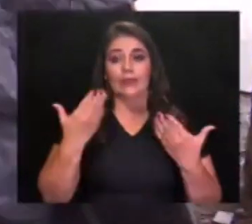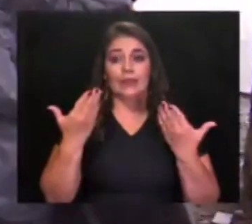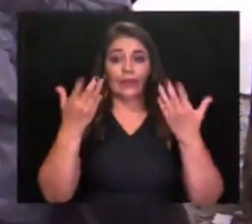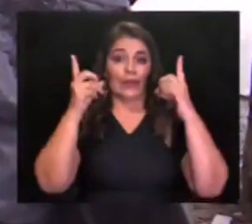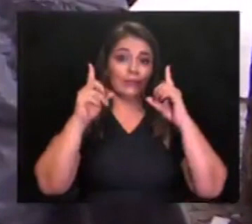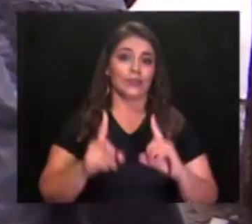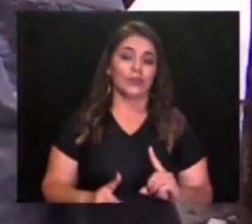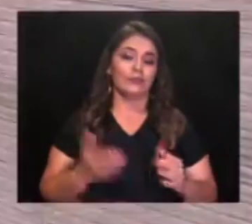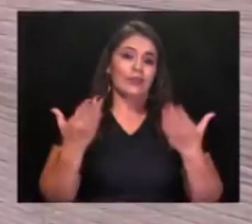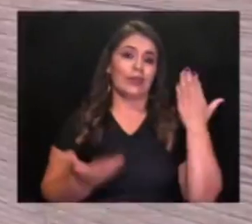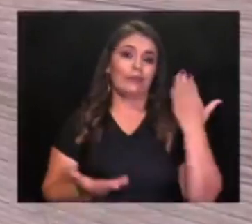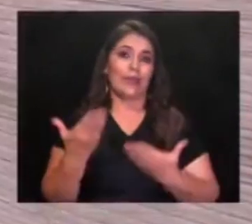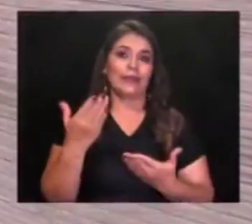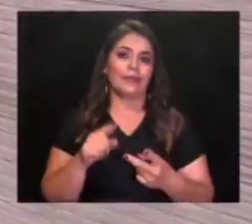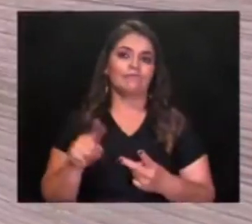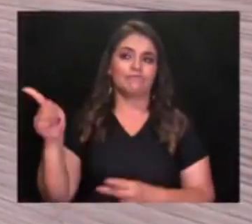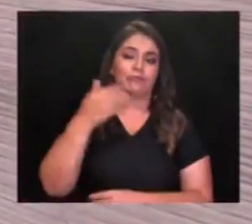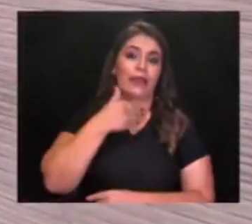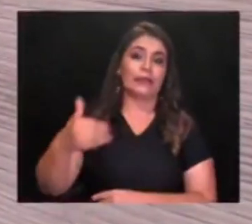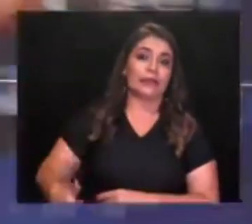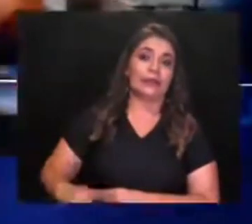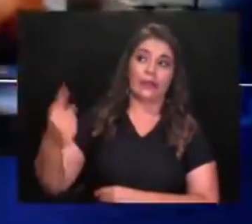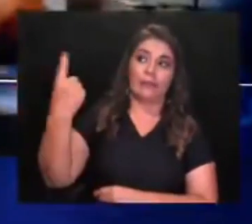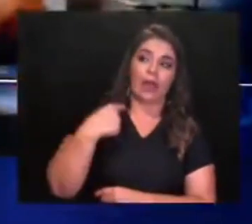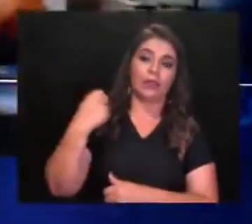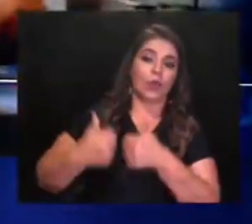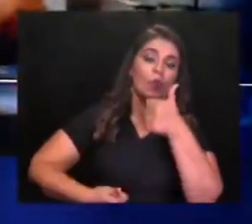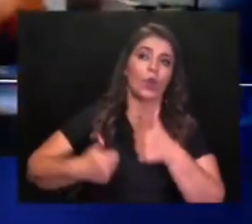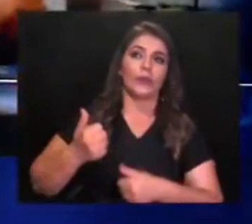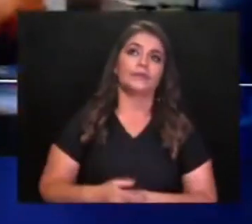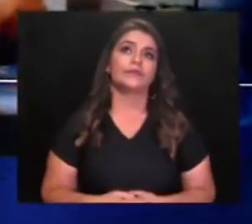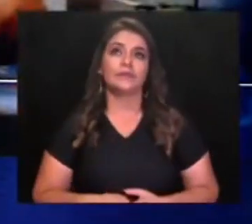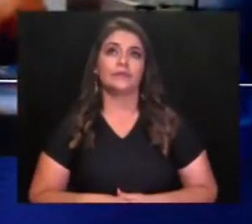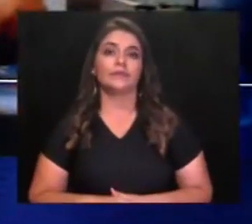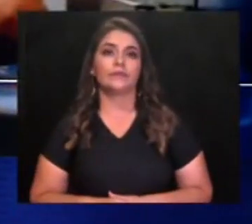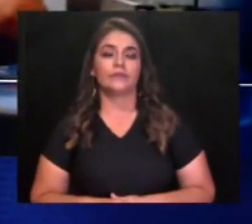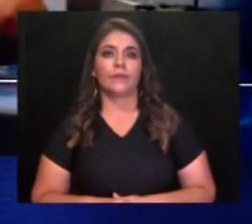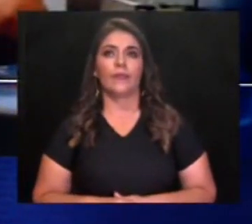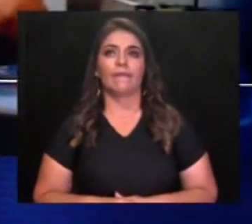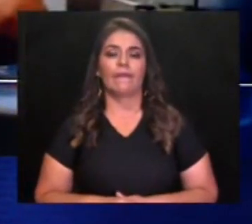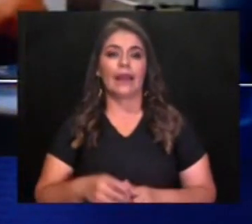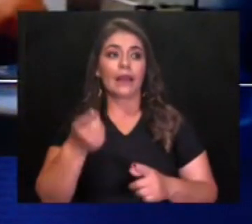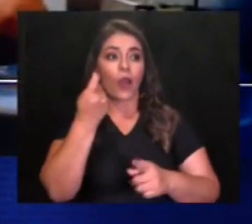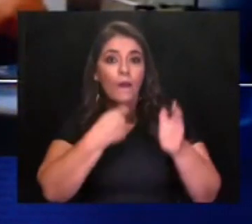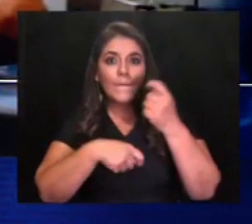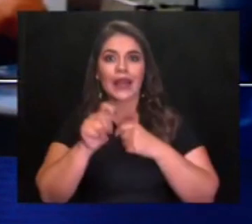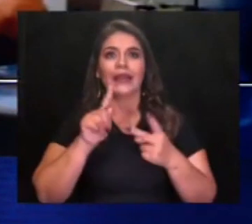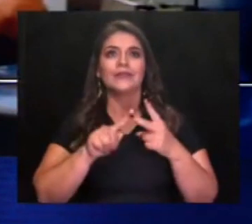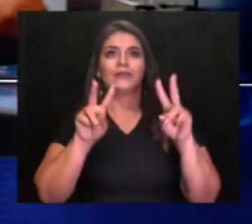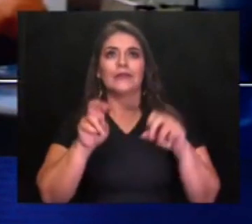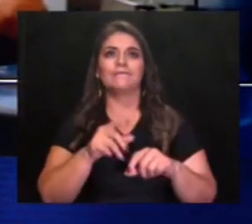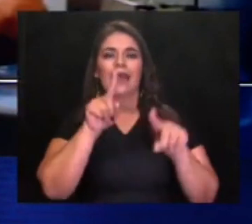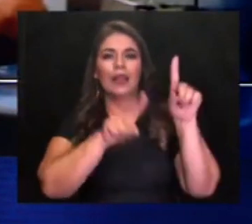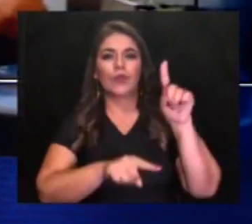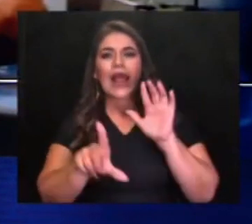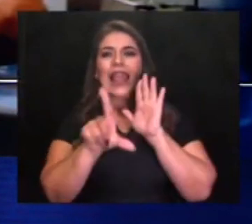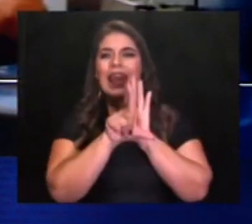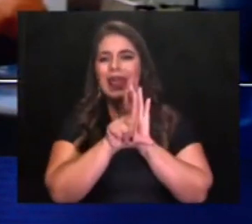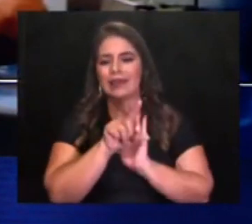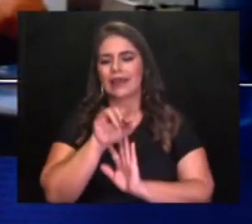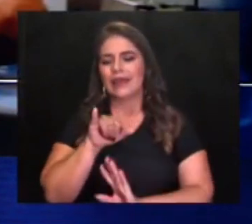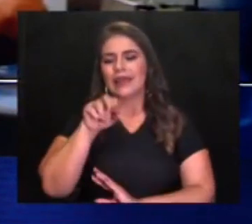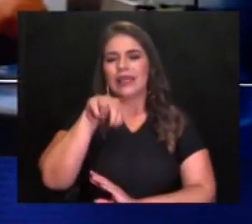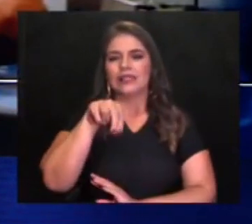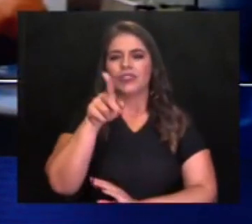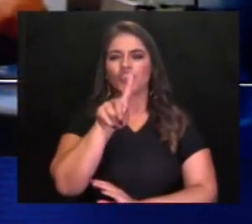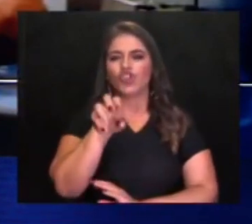los lineamientos que entregue el presidente Iván Duque. Y a propósito del comercio y las compañías, la ley de insolvencia es un mecanismo que busca